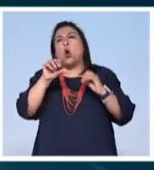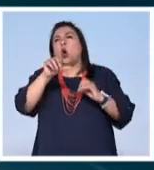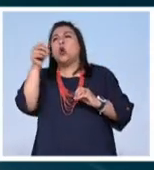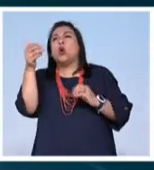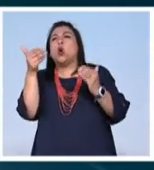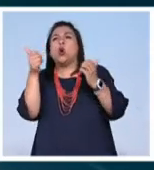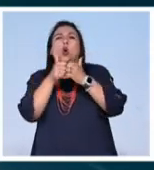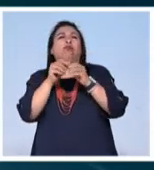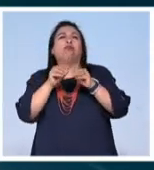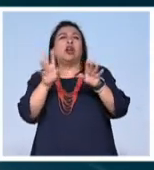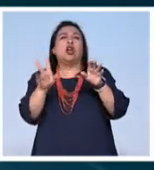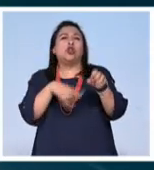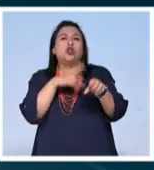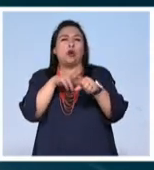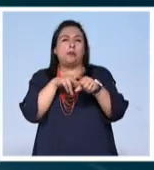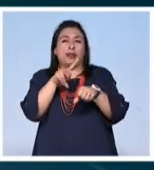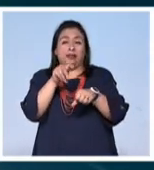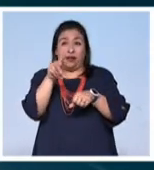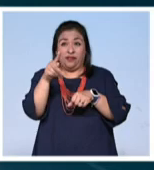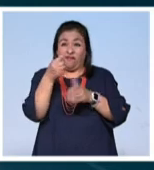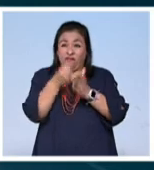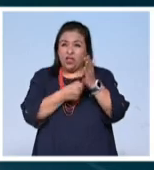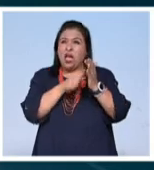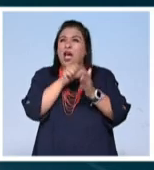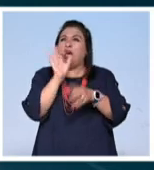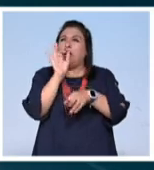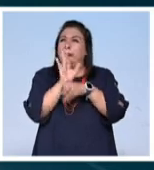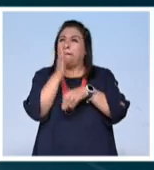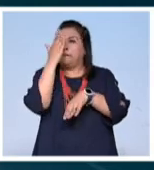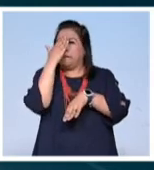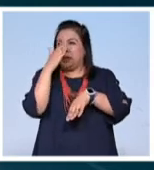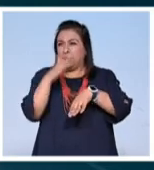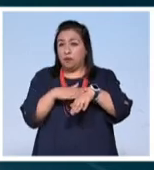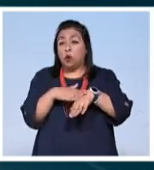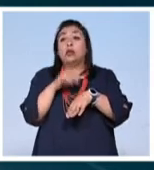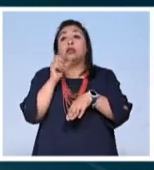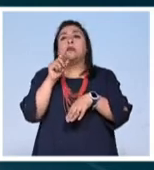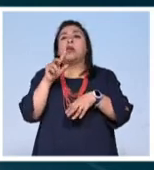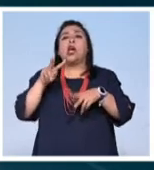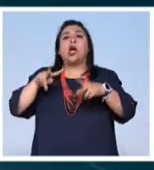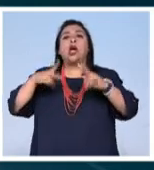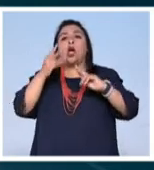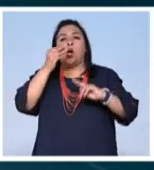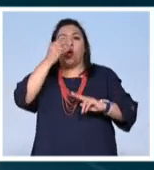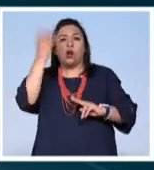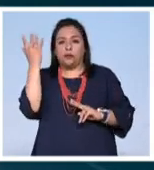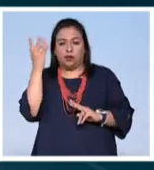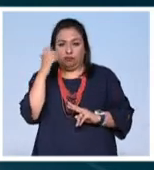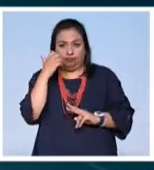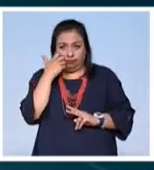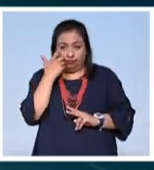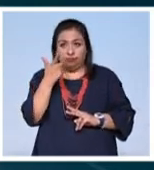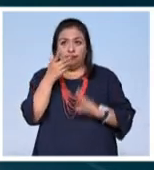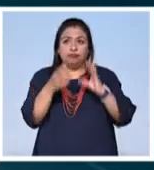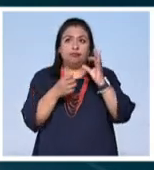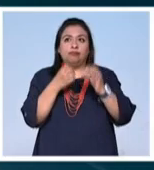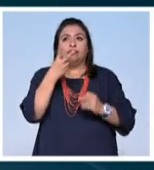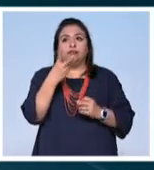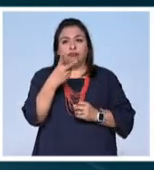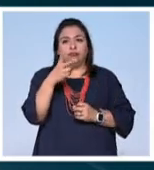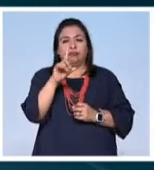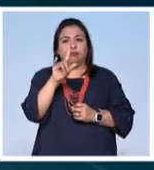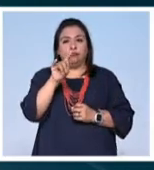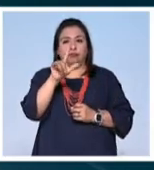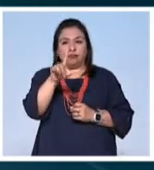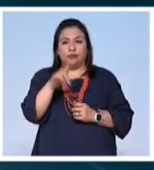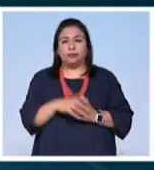de la televisión comercial la lucha era en favor de la memoria y en contra del olvido Noticias 22